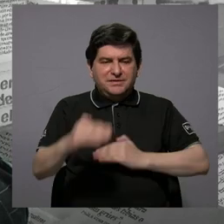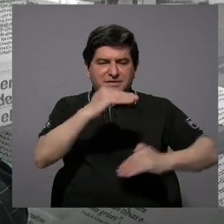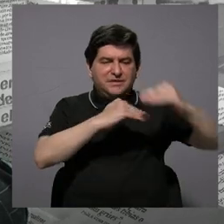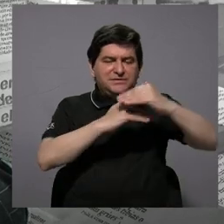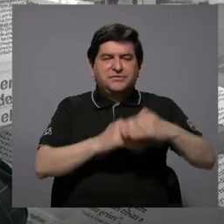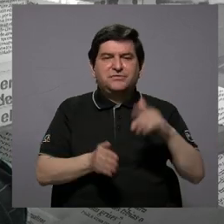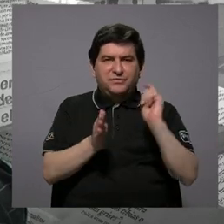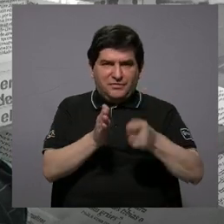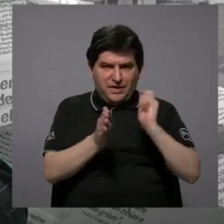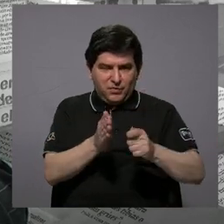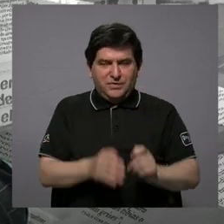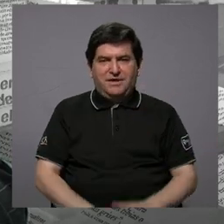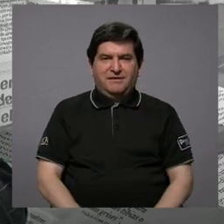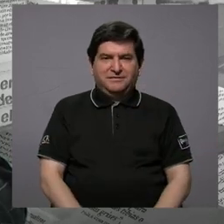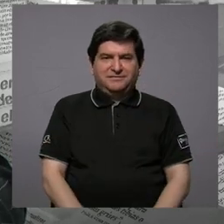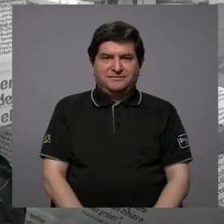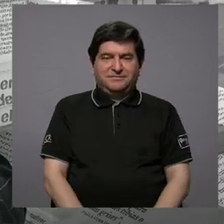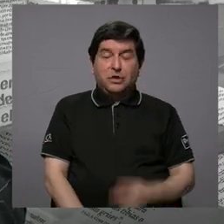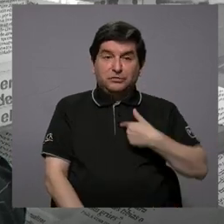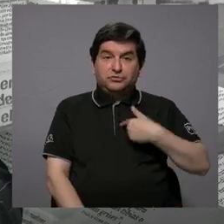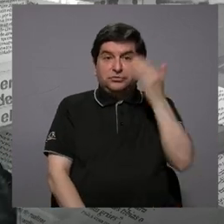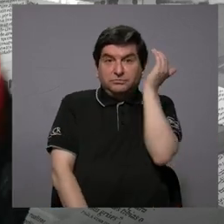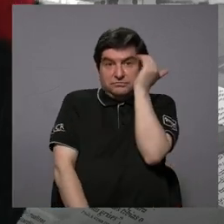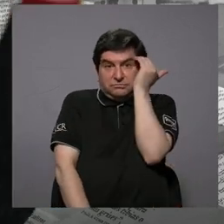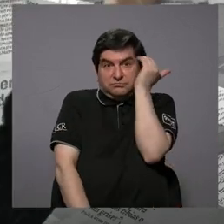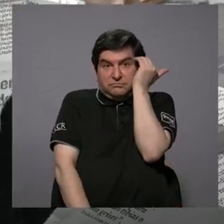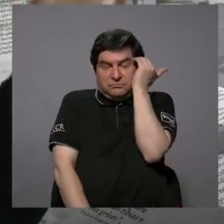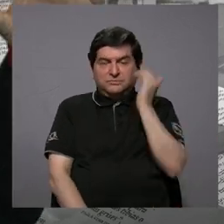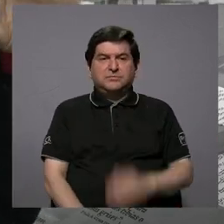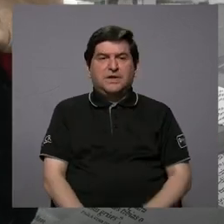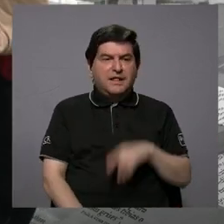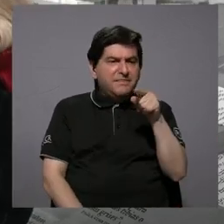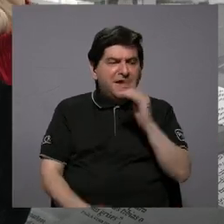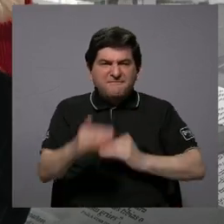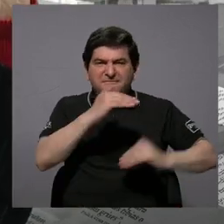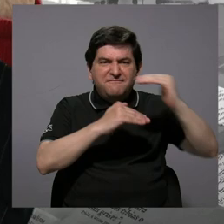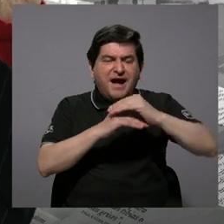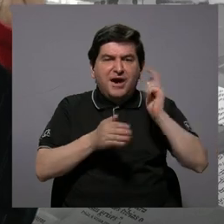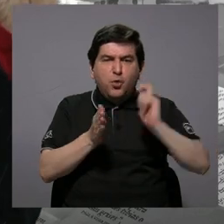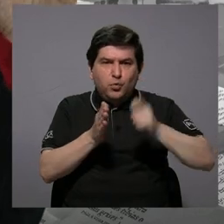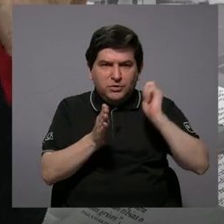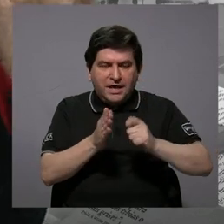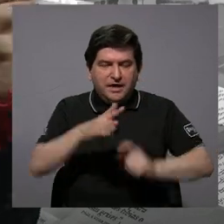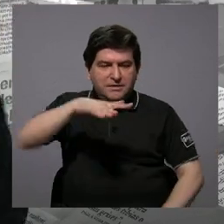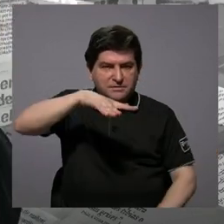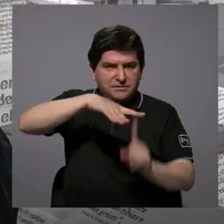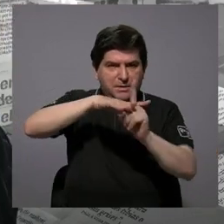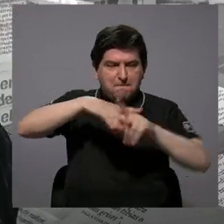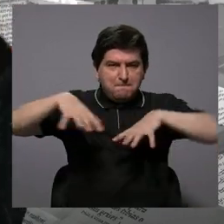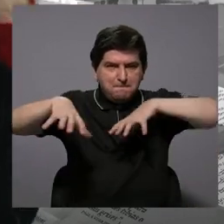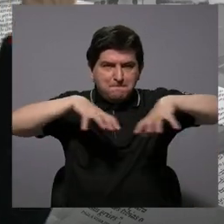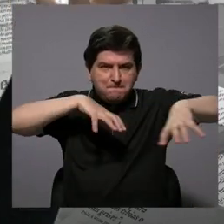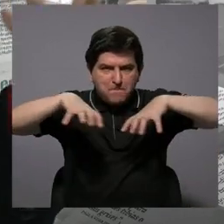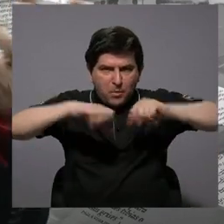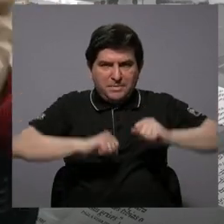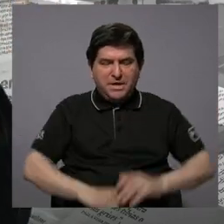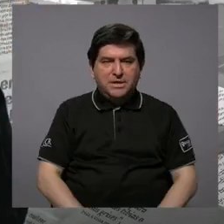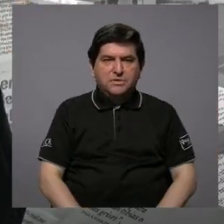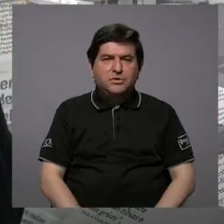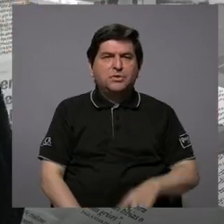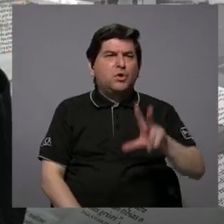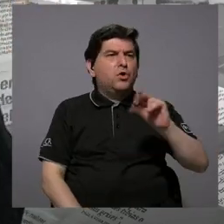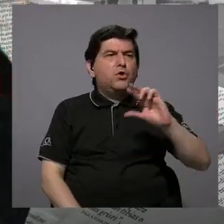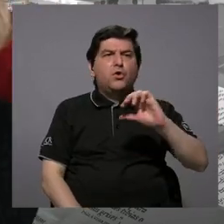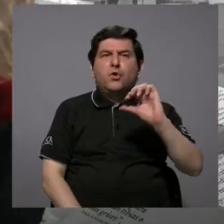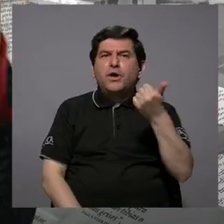específicamente lo que tengo entendido es que de la Facultad de Derecho es donde surge más el movimiento, no era que otras